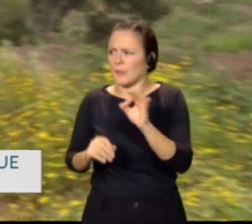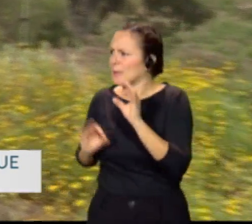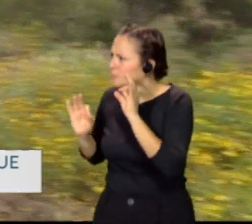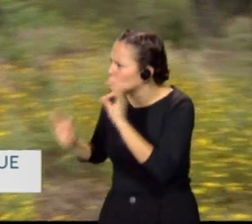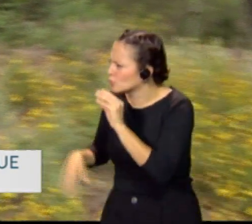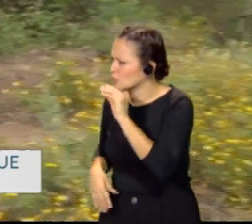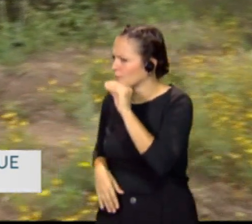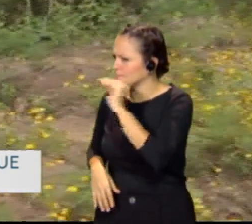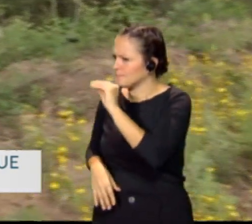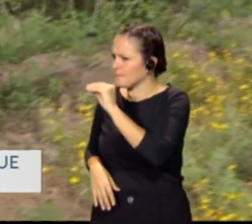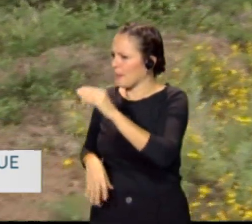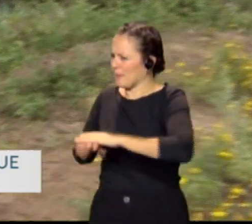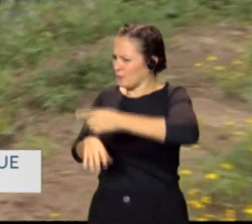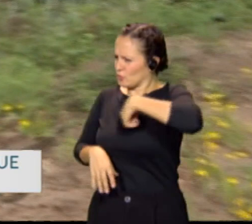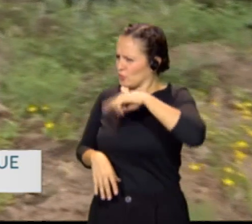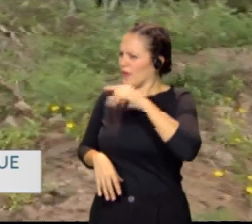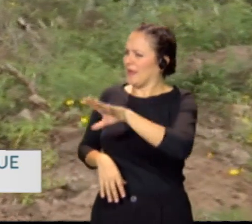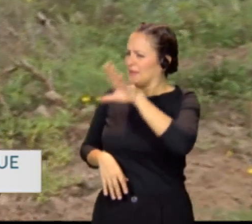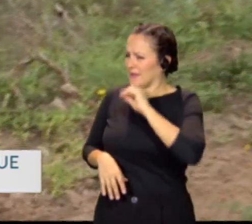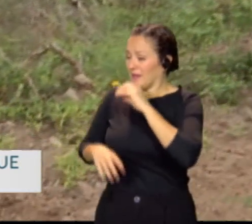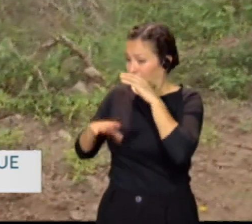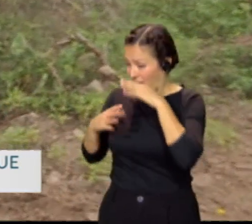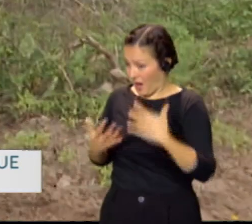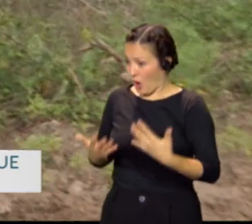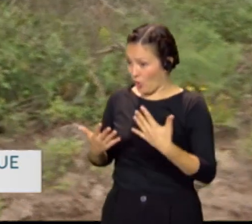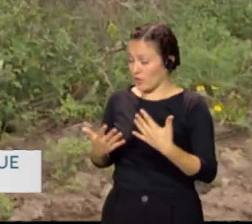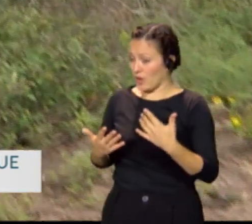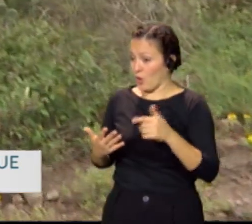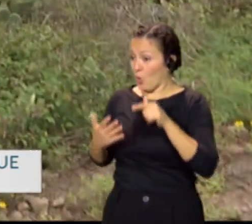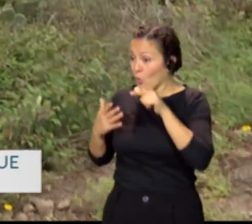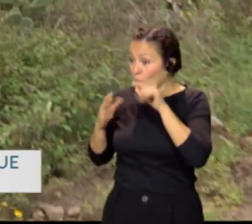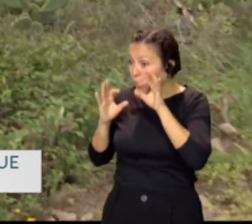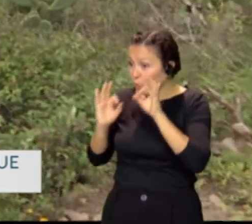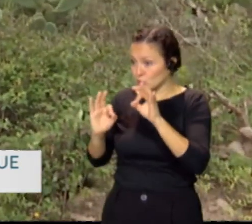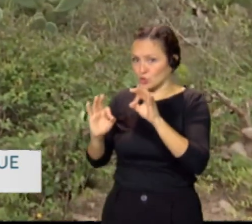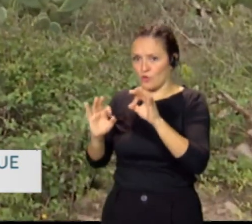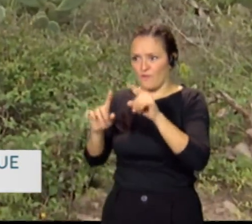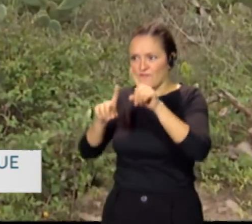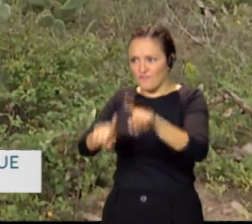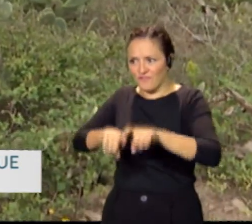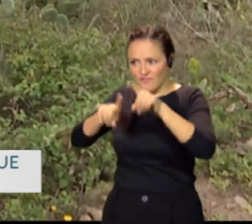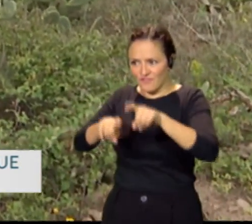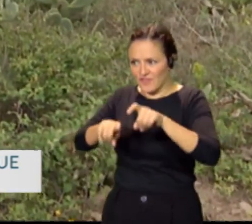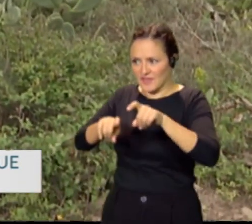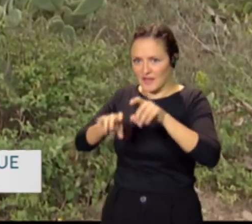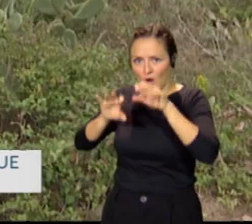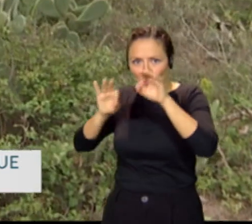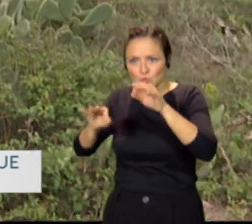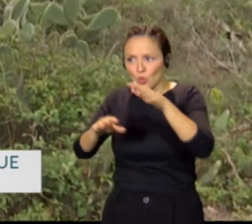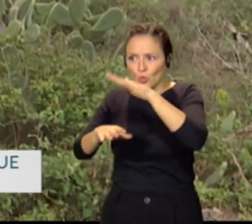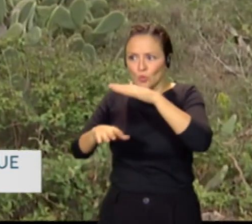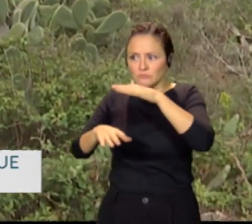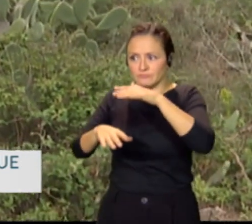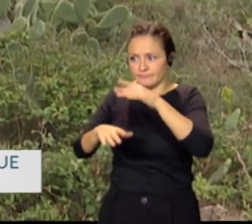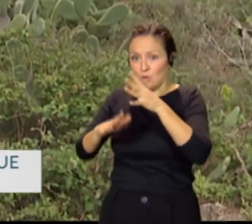para que nos hagamos una idea, lo que vamos a ver ahora, así es como se encontraba la finca, ¿verdad? Cuando llegaron antes